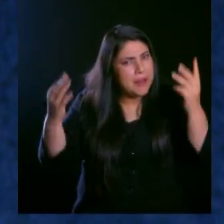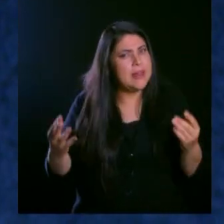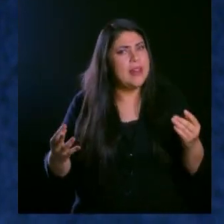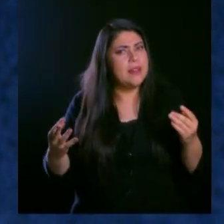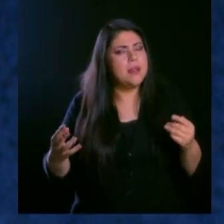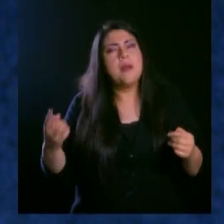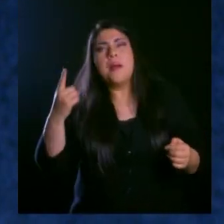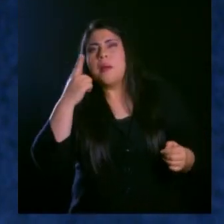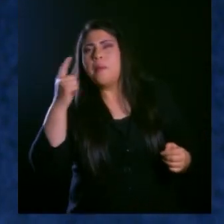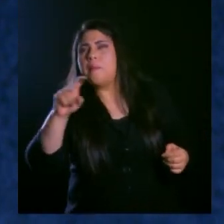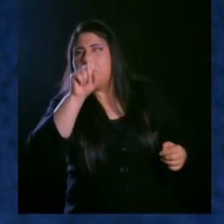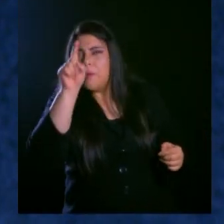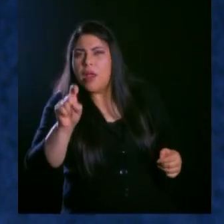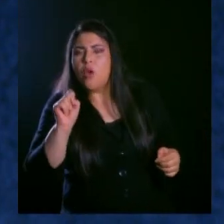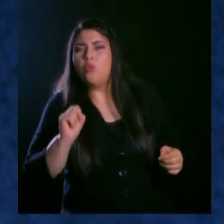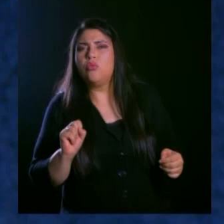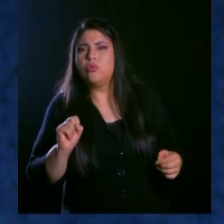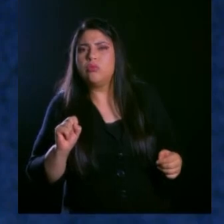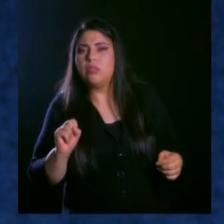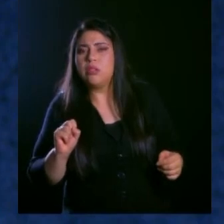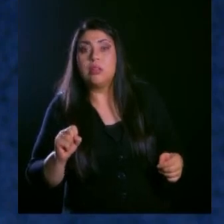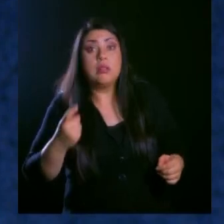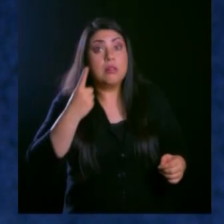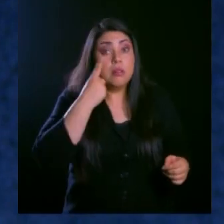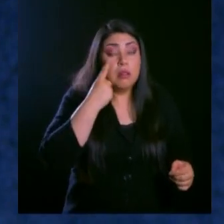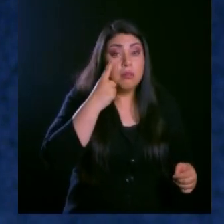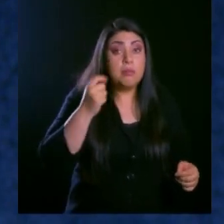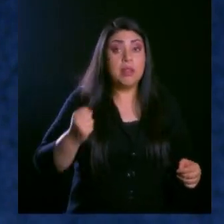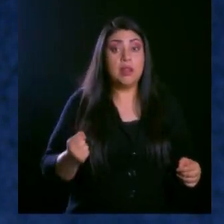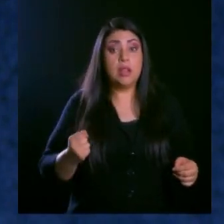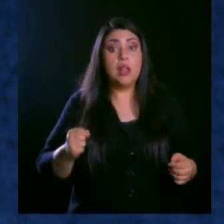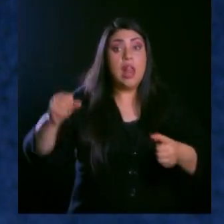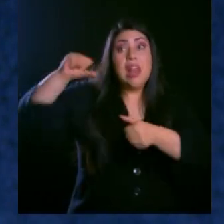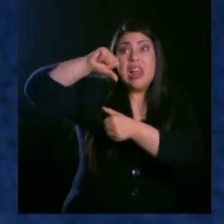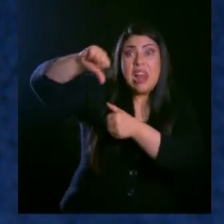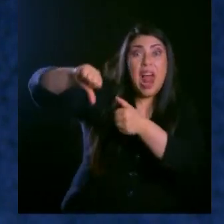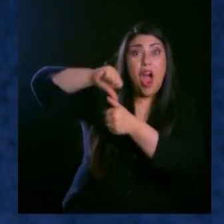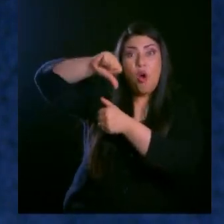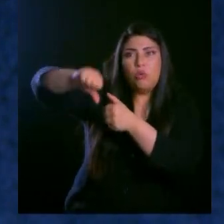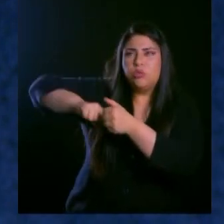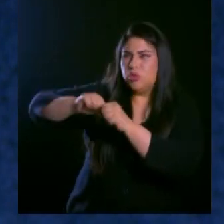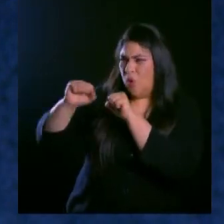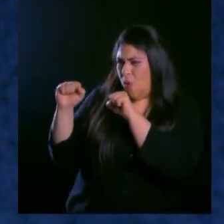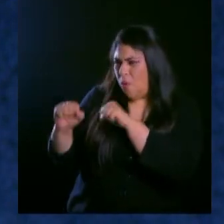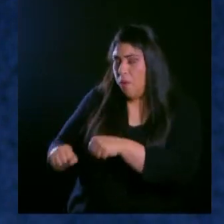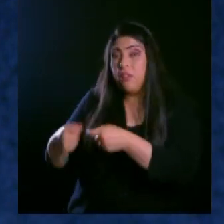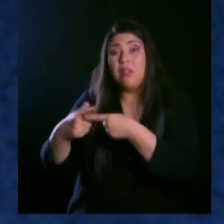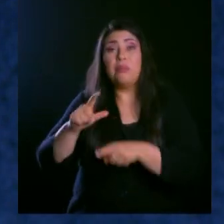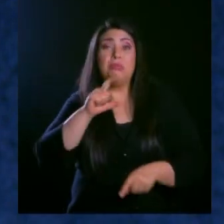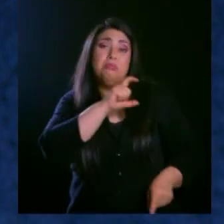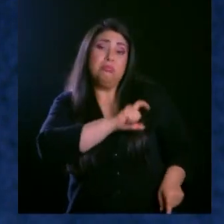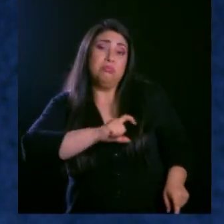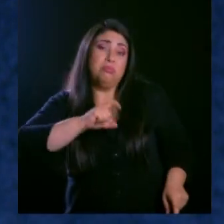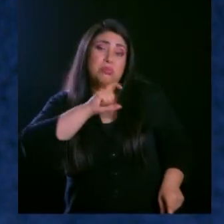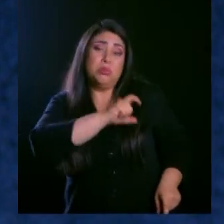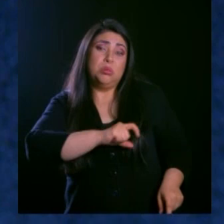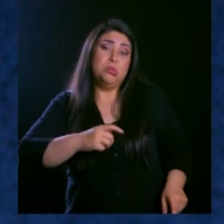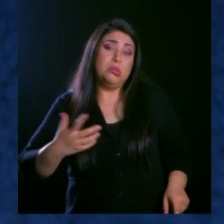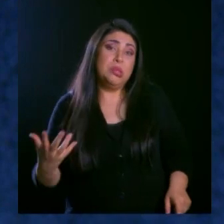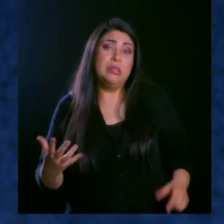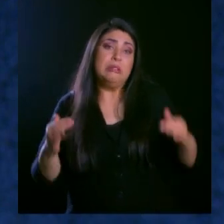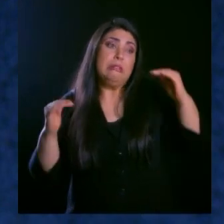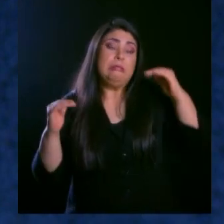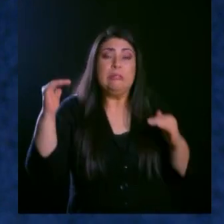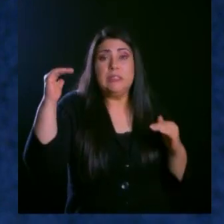¿Cuántas veces la unción viene con un potencial de hacer 100 cosas, pero nosotros por tener un carácter para 50, solo hacemos 50?